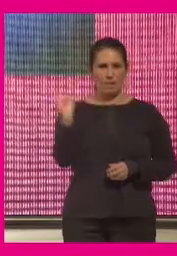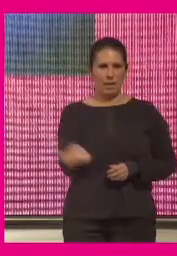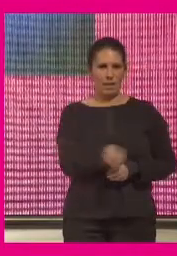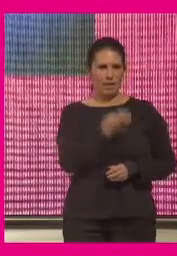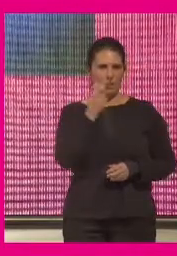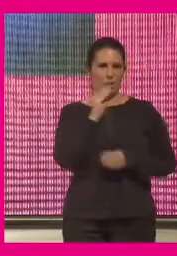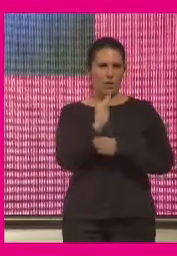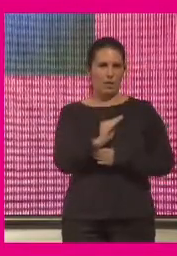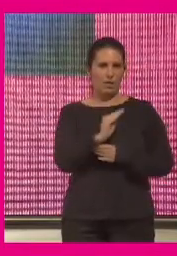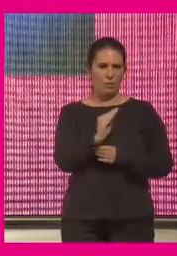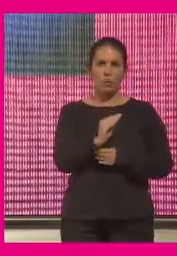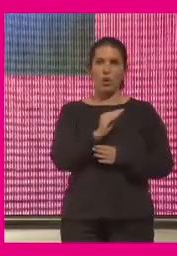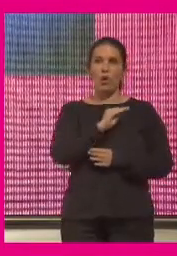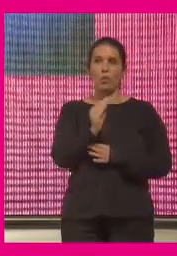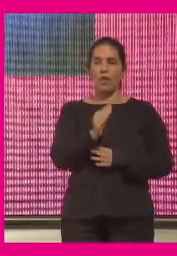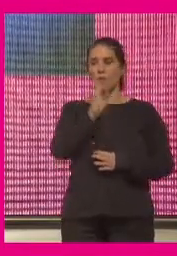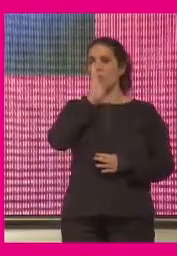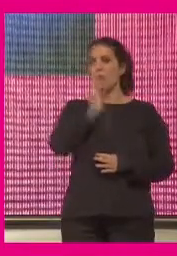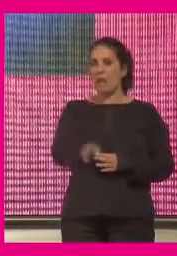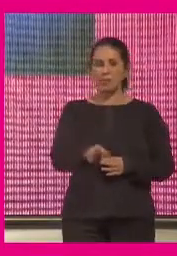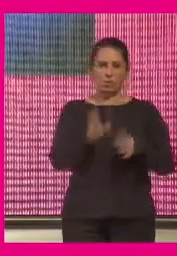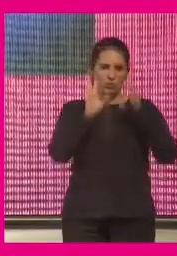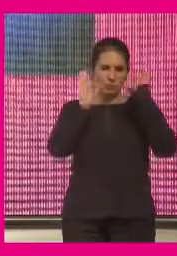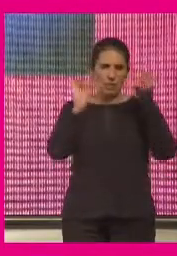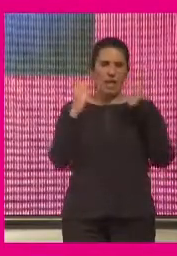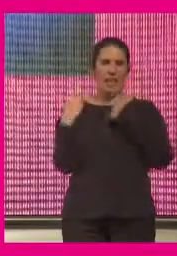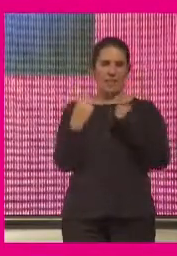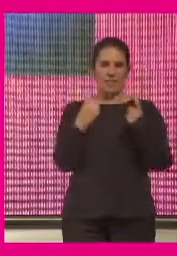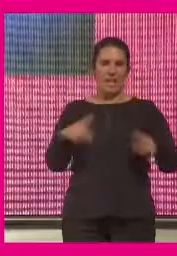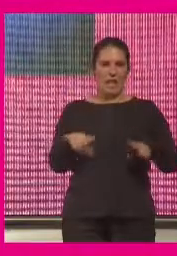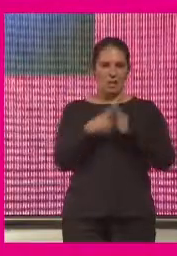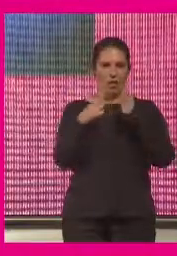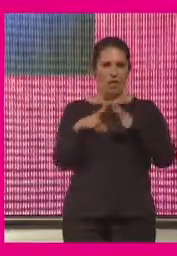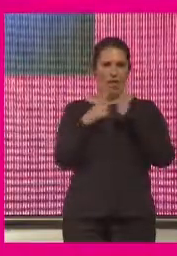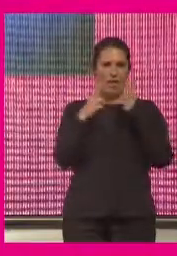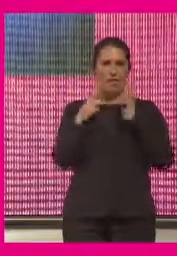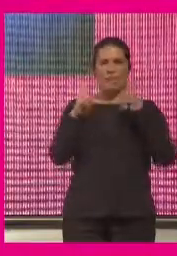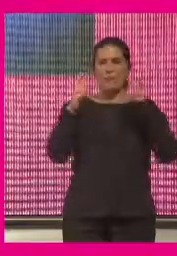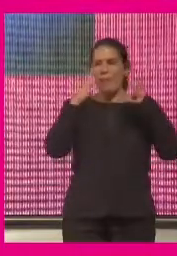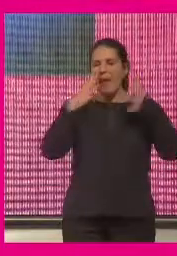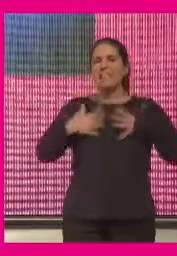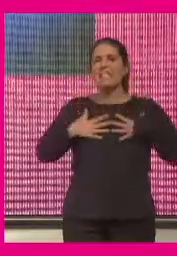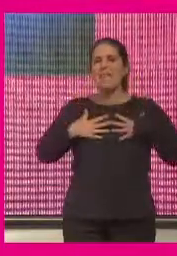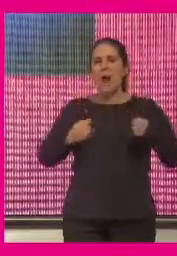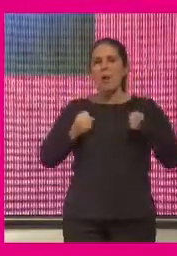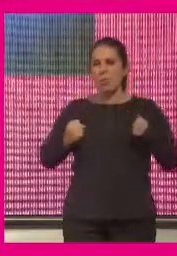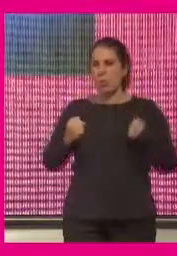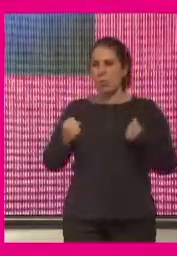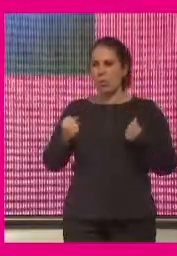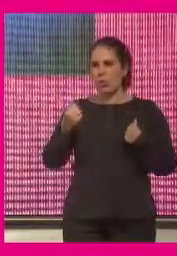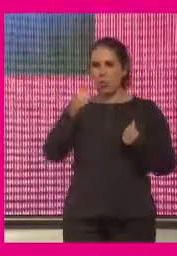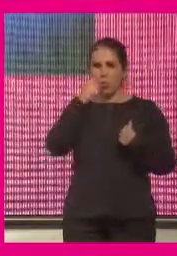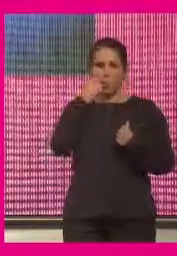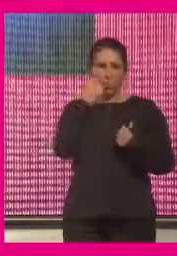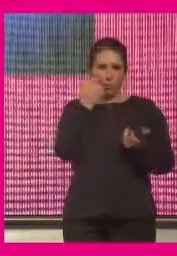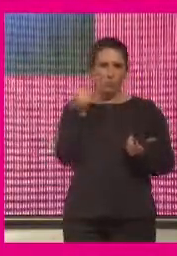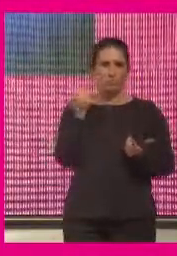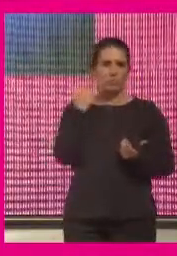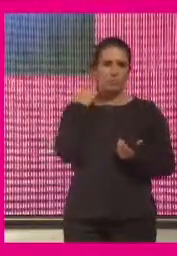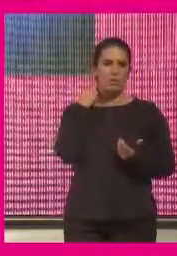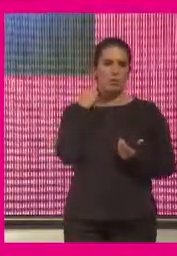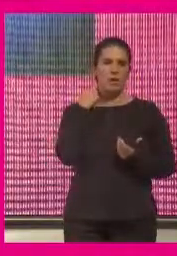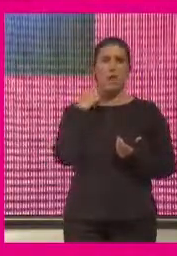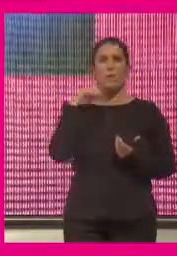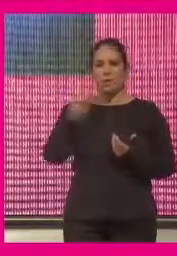que efectivamente necesita la sociedad en la parte de salud propiamente dicha pero en esa